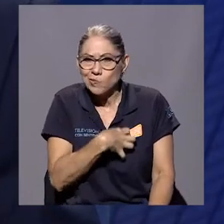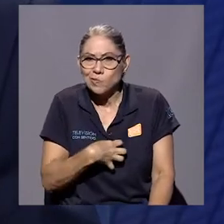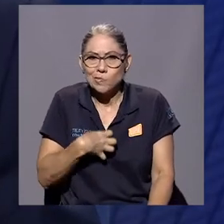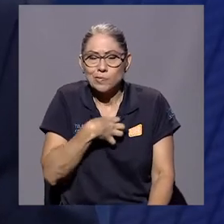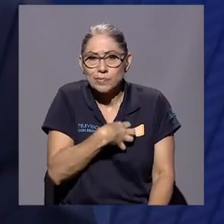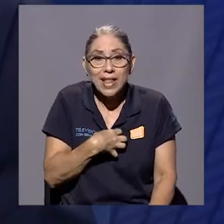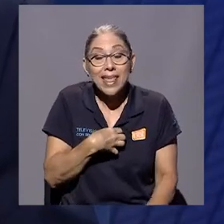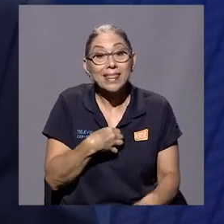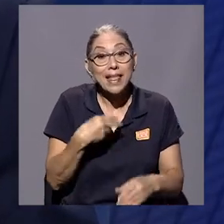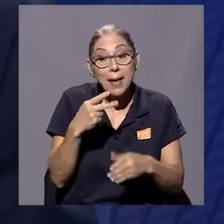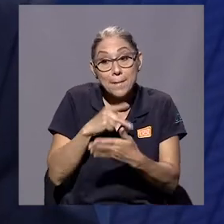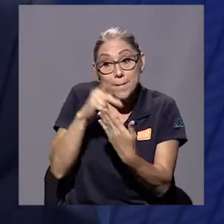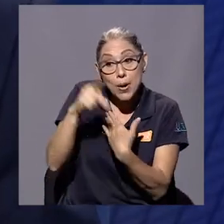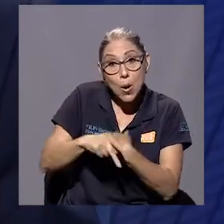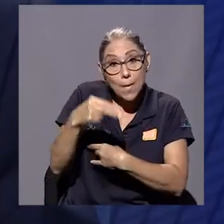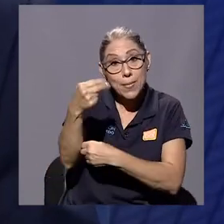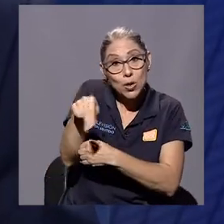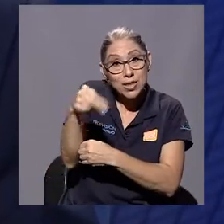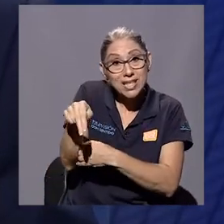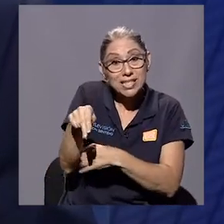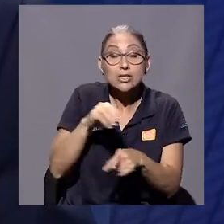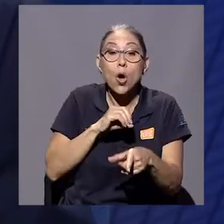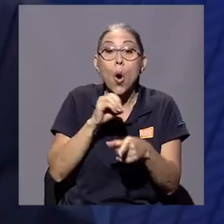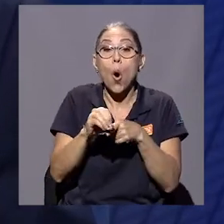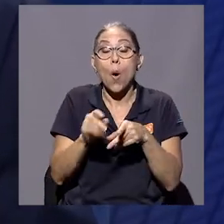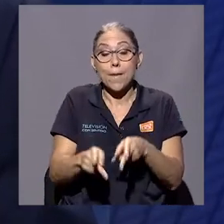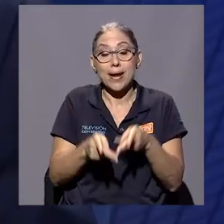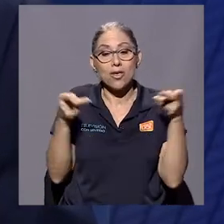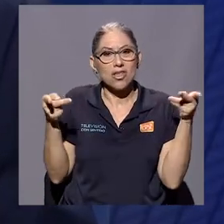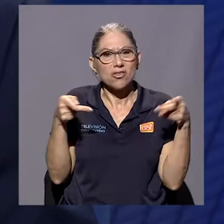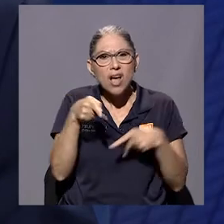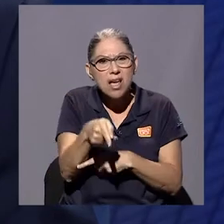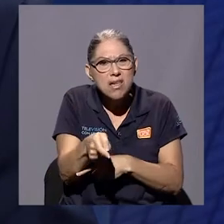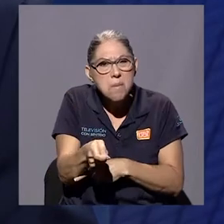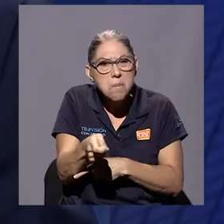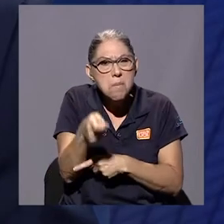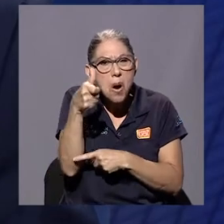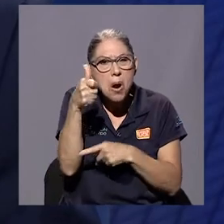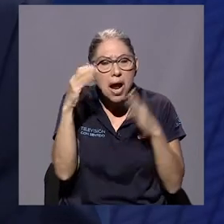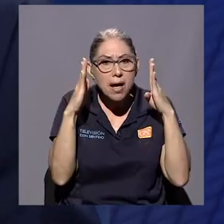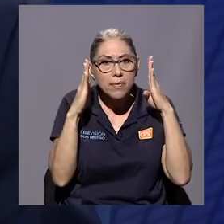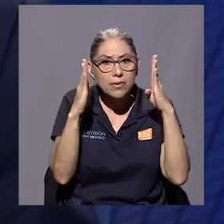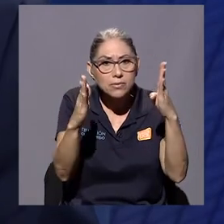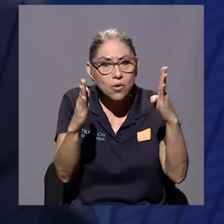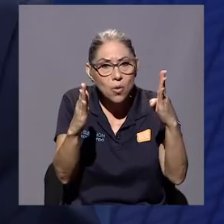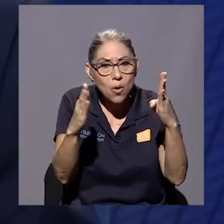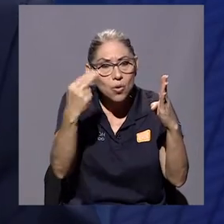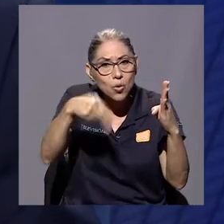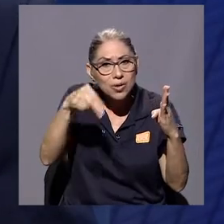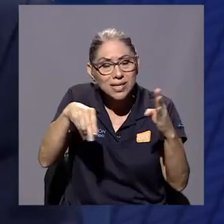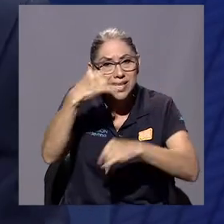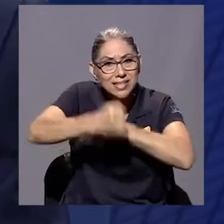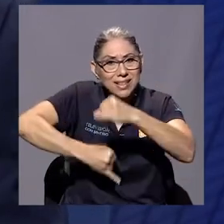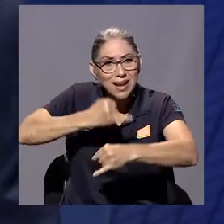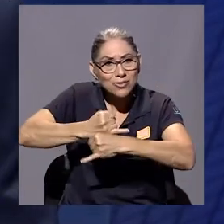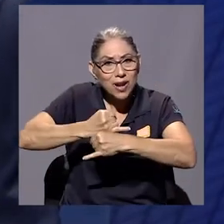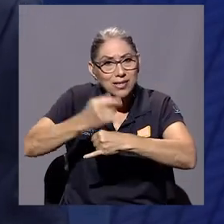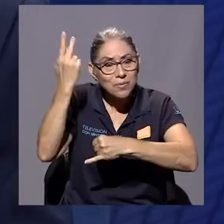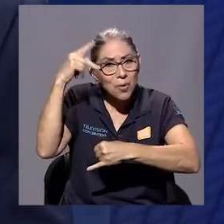de los periódicos es la poca atención que le dan a la política internacional o a las noticias internacionales.